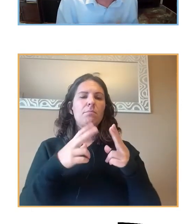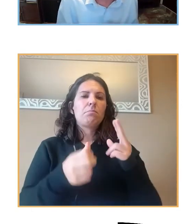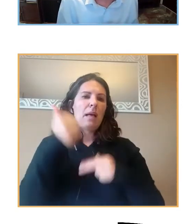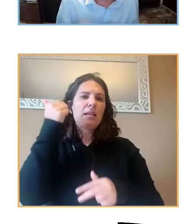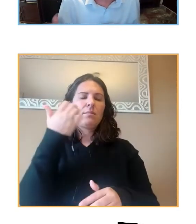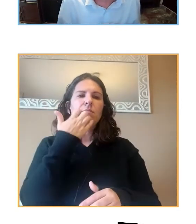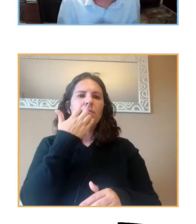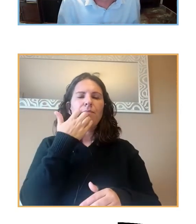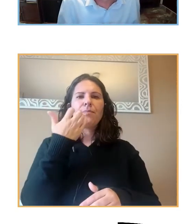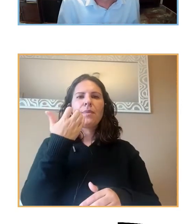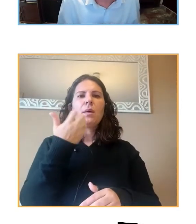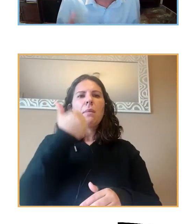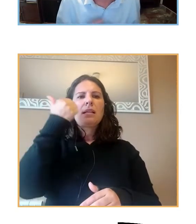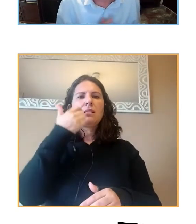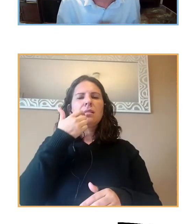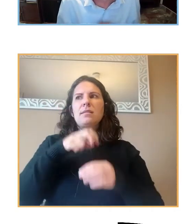la polia social, la agorafobia, incluso el TOC.